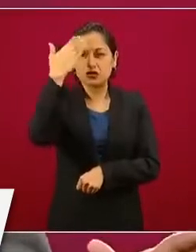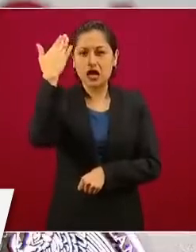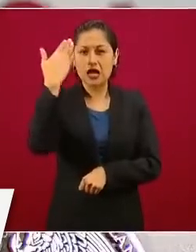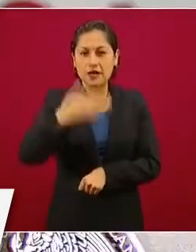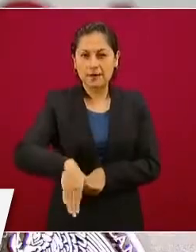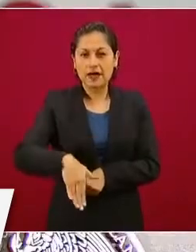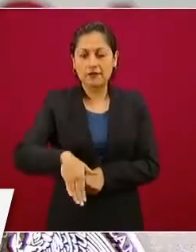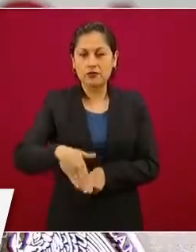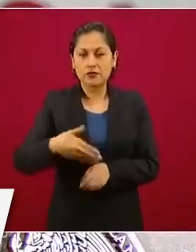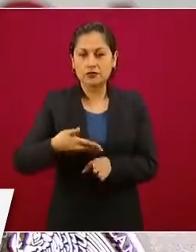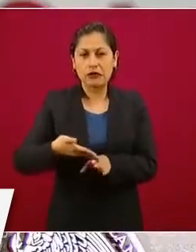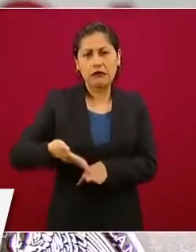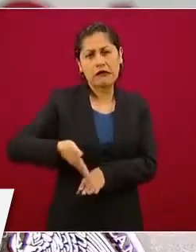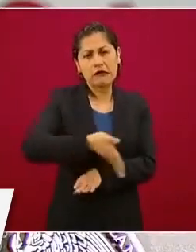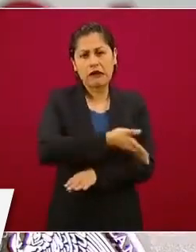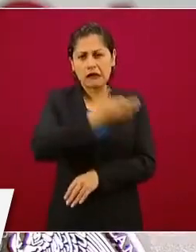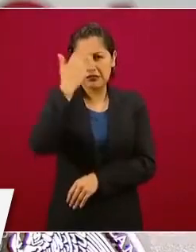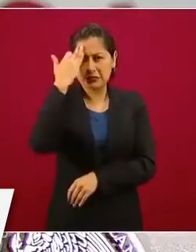de los gobernantes.